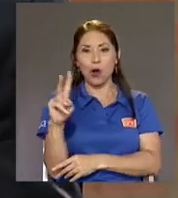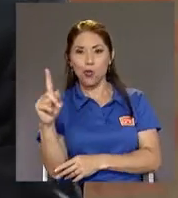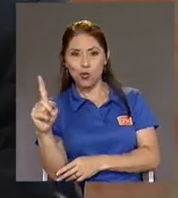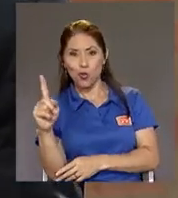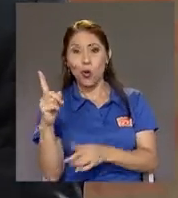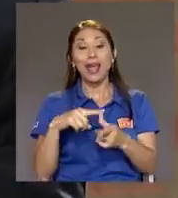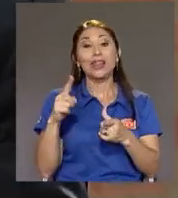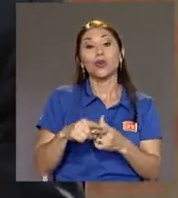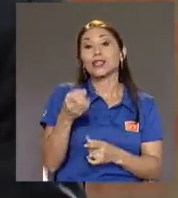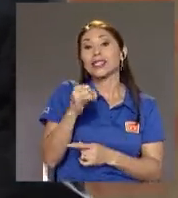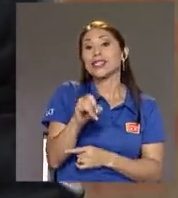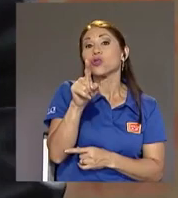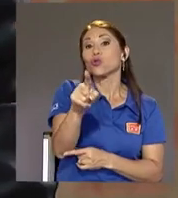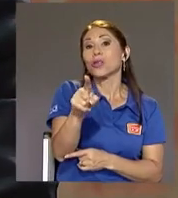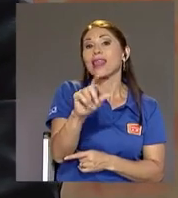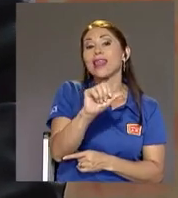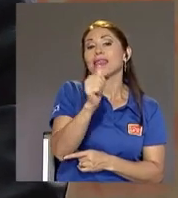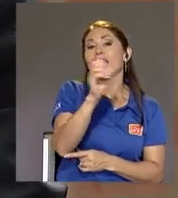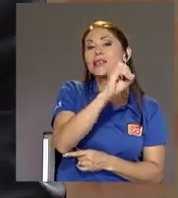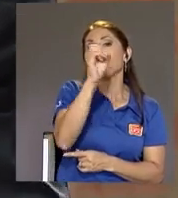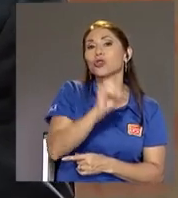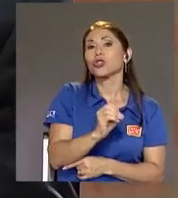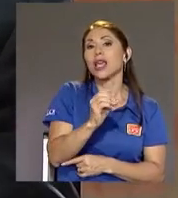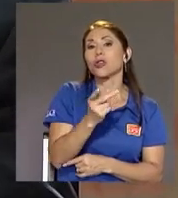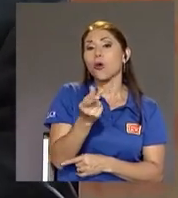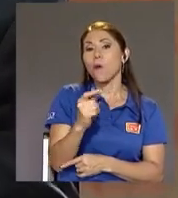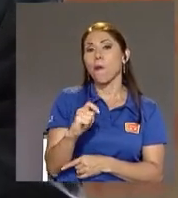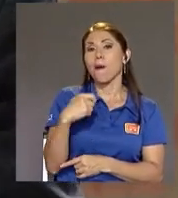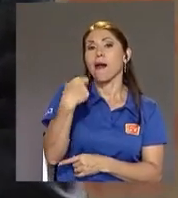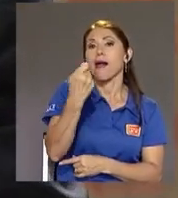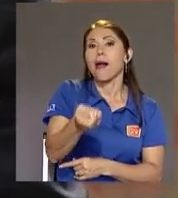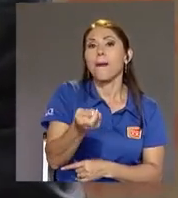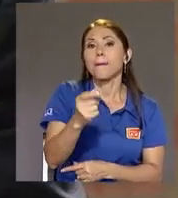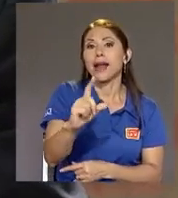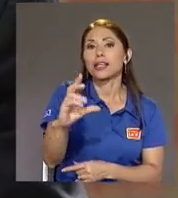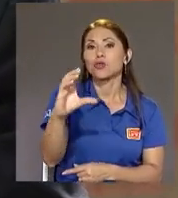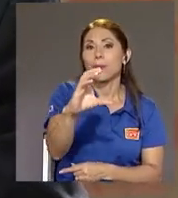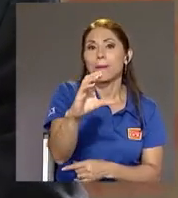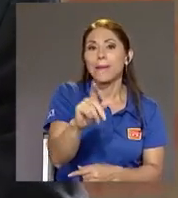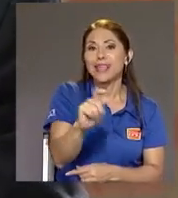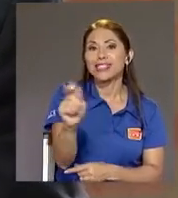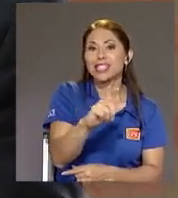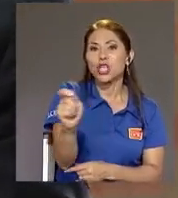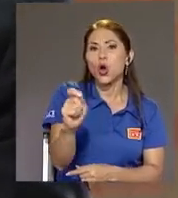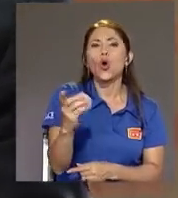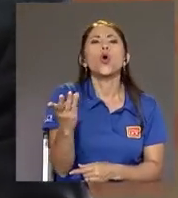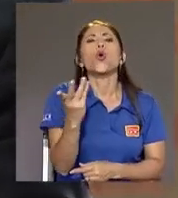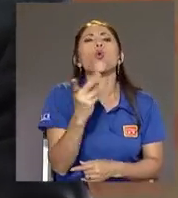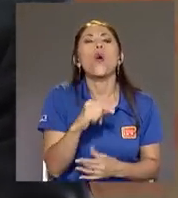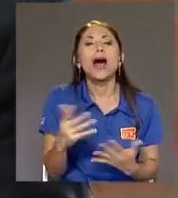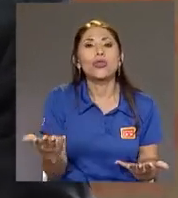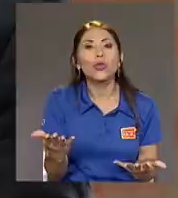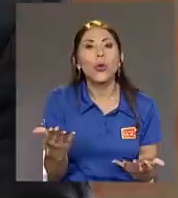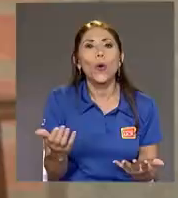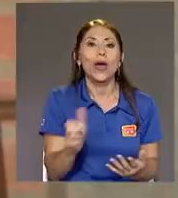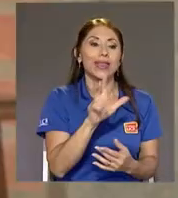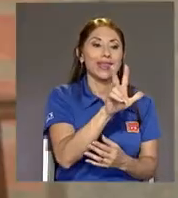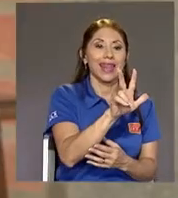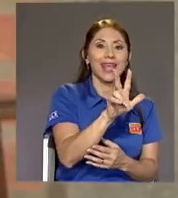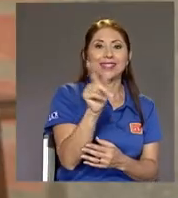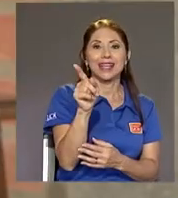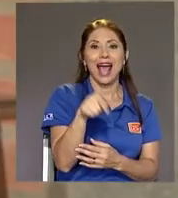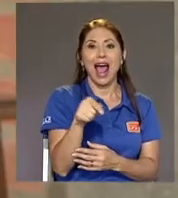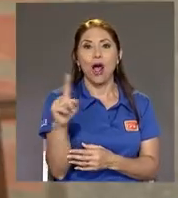Para su pensión ¿Cuánto espera llevarse? 3 a 1 Se lleva 30% De pensión De su salario